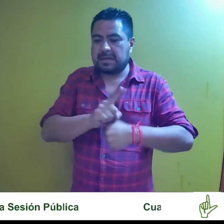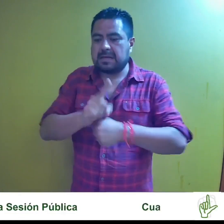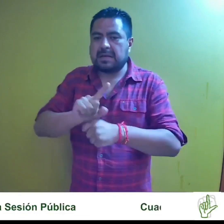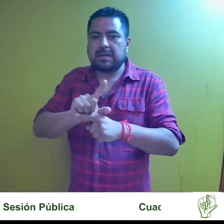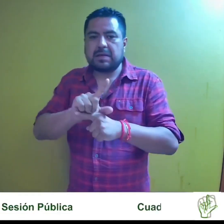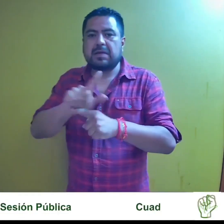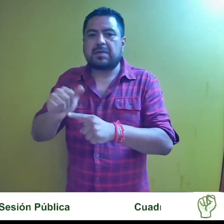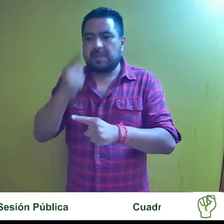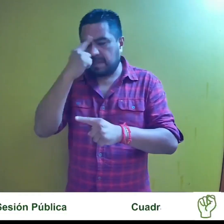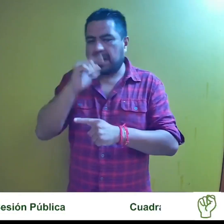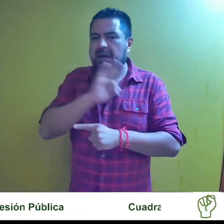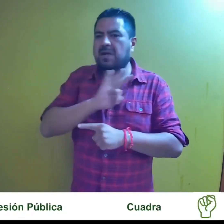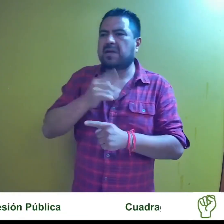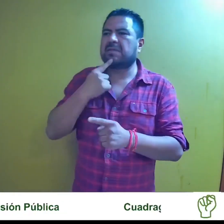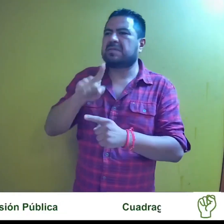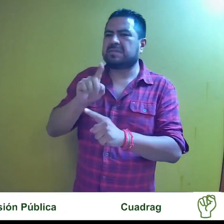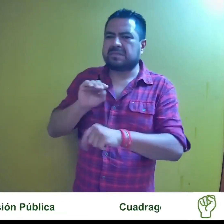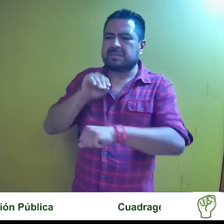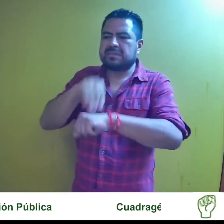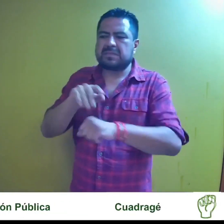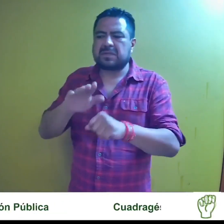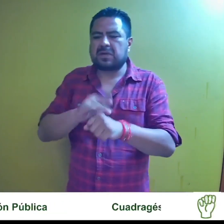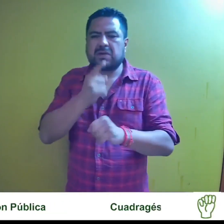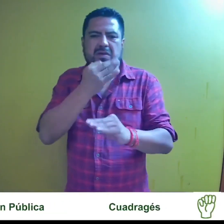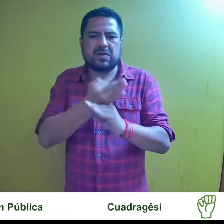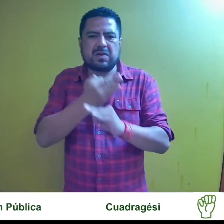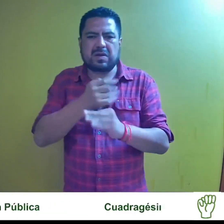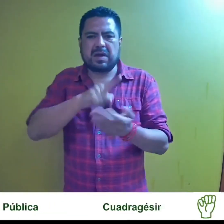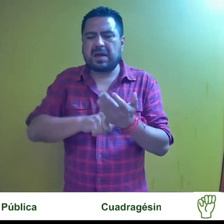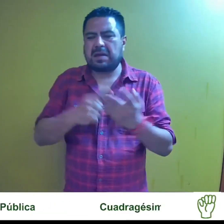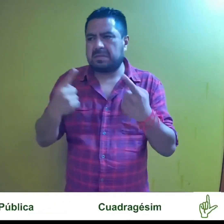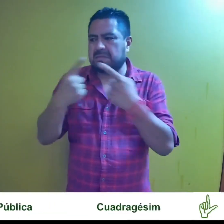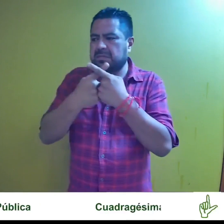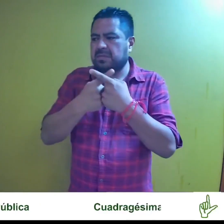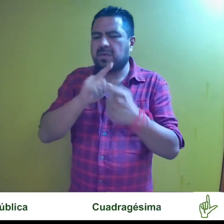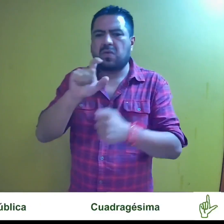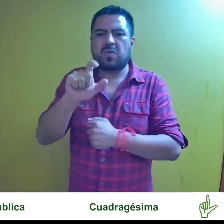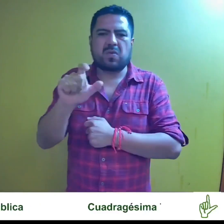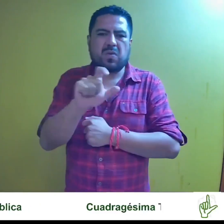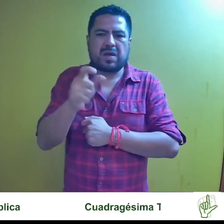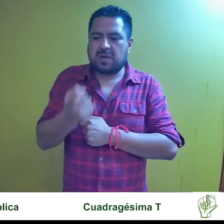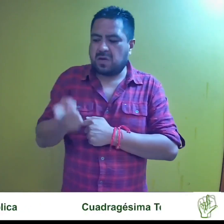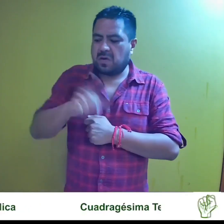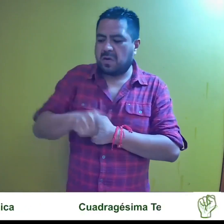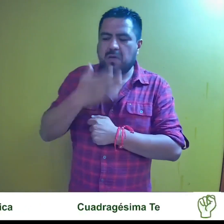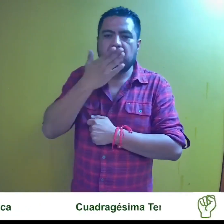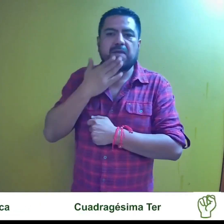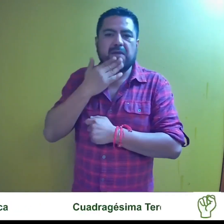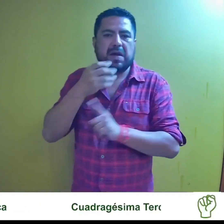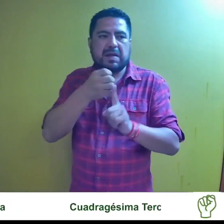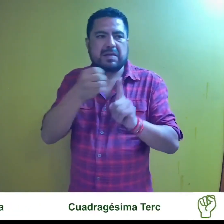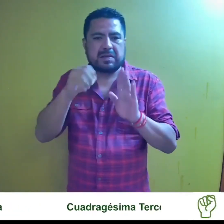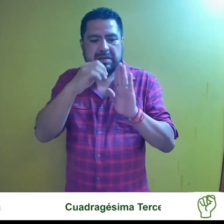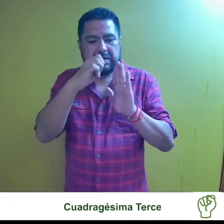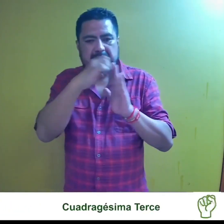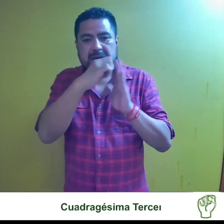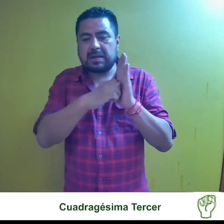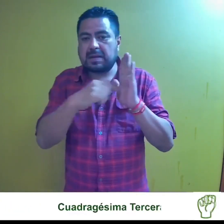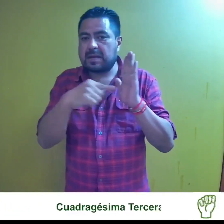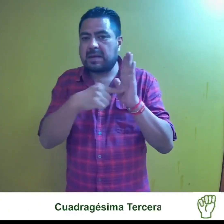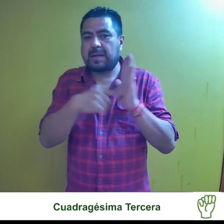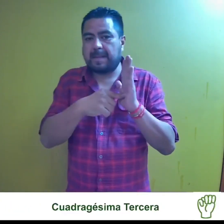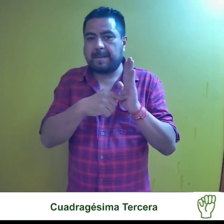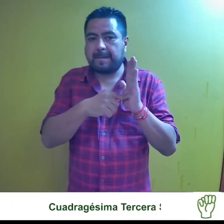la práctica de algún acto jurisdiccional, salvo disposición expresa en contrario, cuando ese ordenamiento no señale términos. En tales